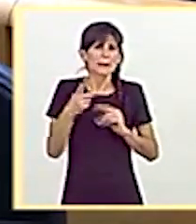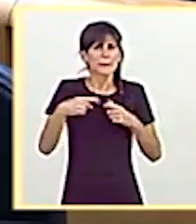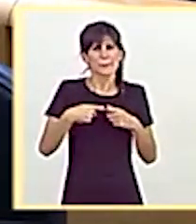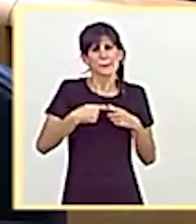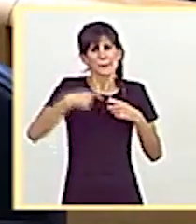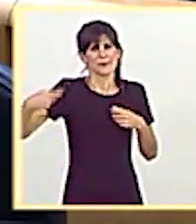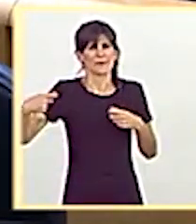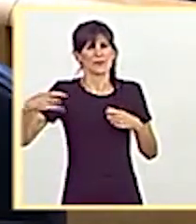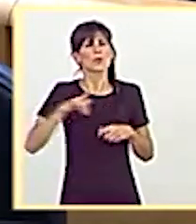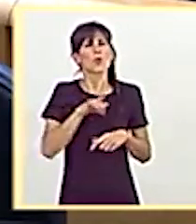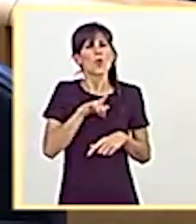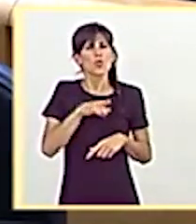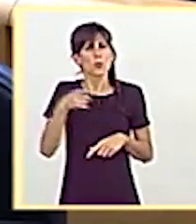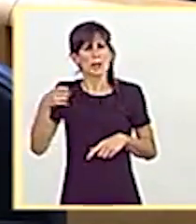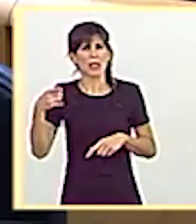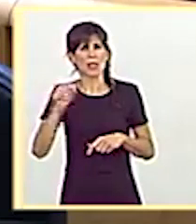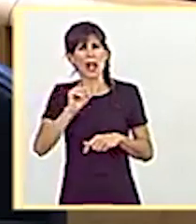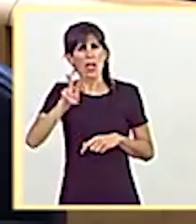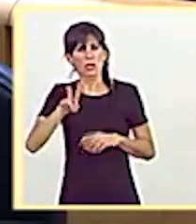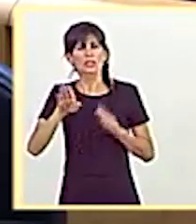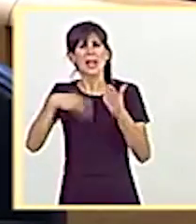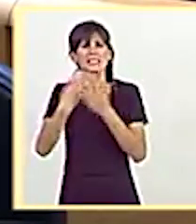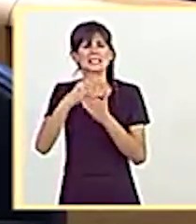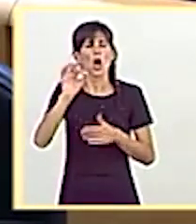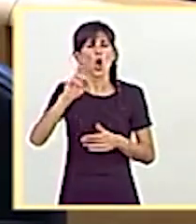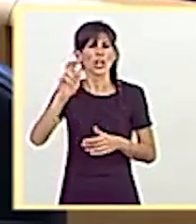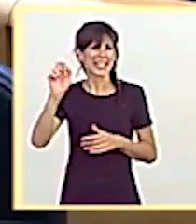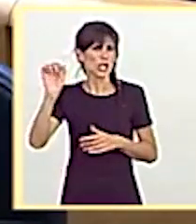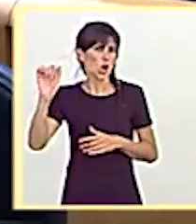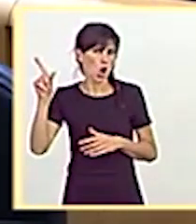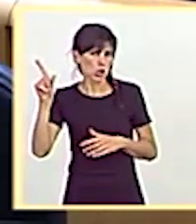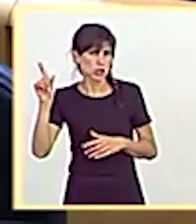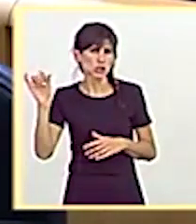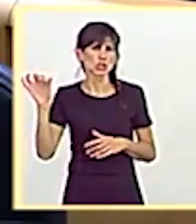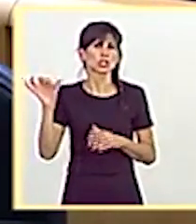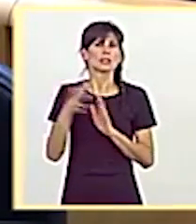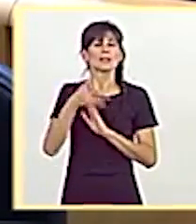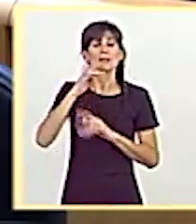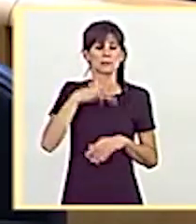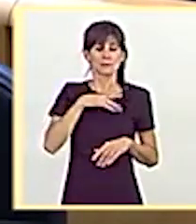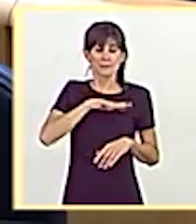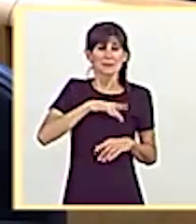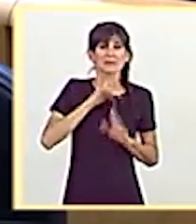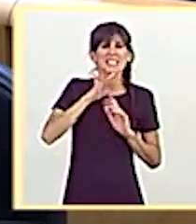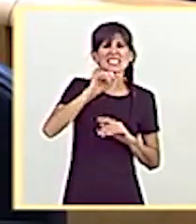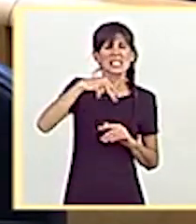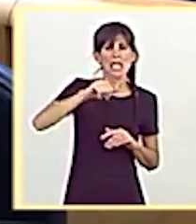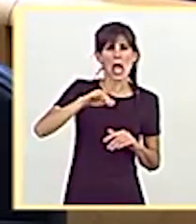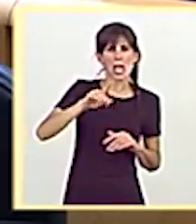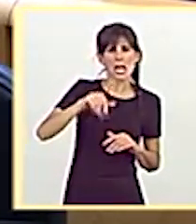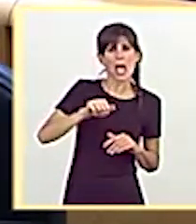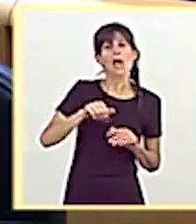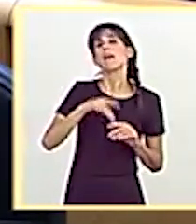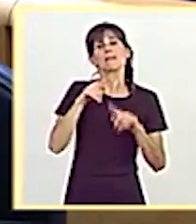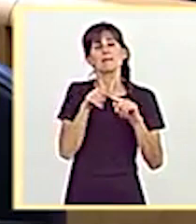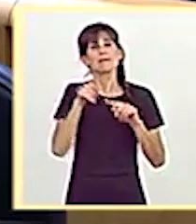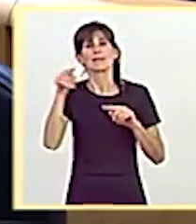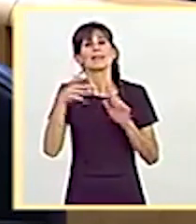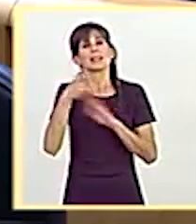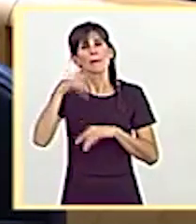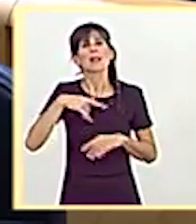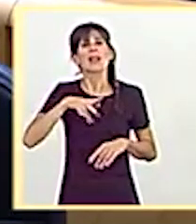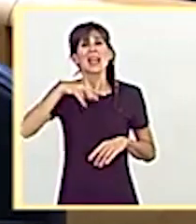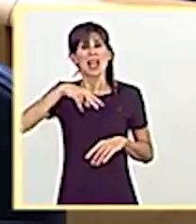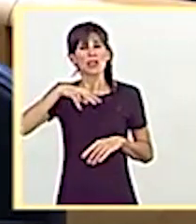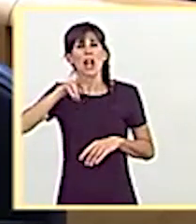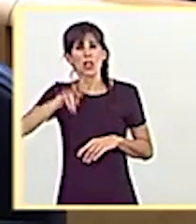duplicación de la Nacional 2 hasta el enlace de Orioles desde la Riera de Señana y proseguir también la redacción de los proyectos de la Nacional 2